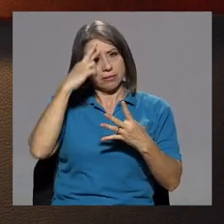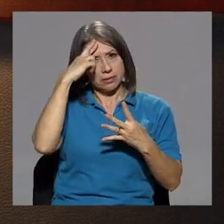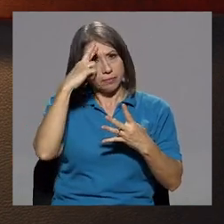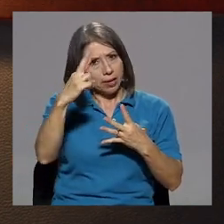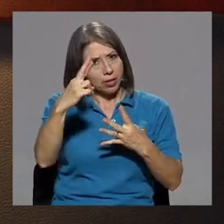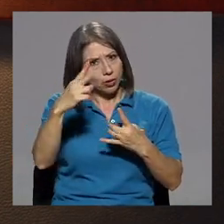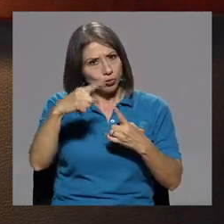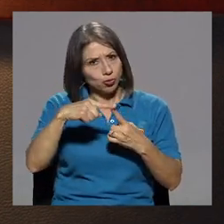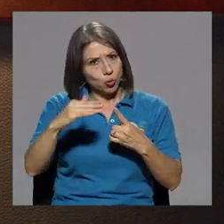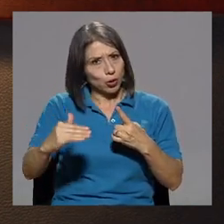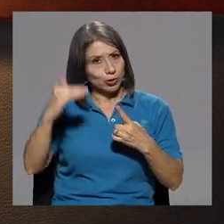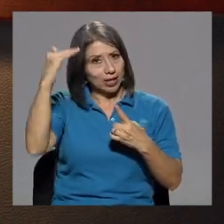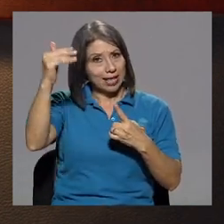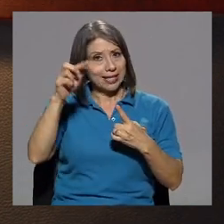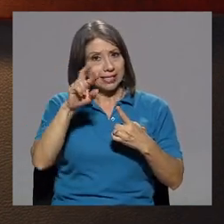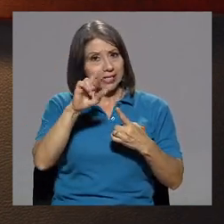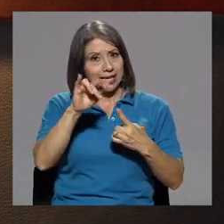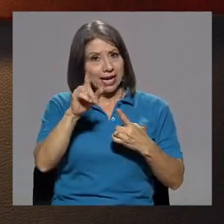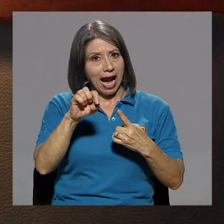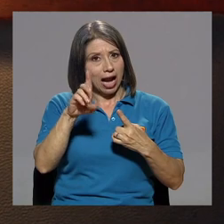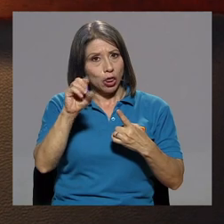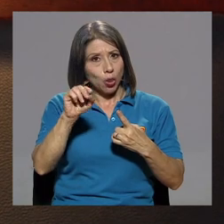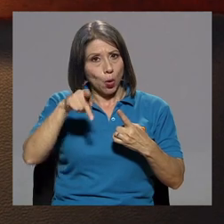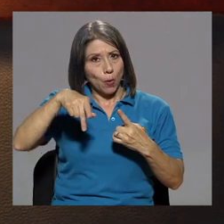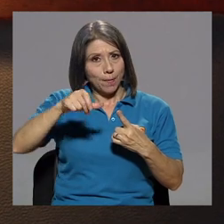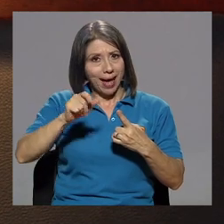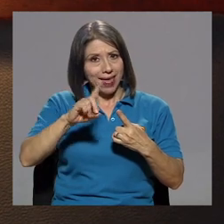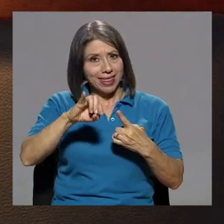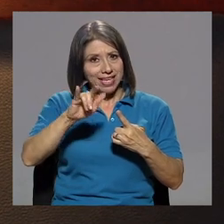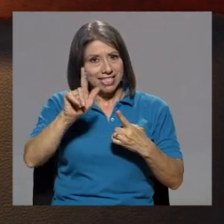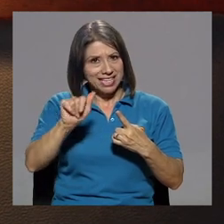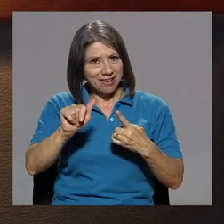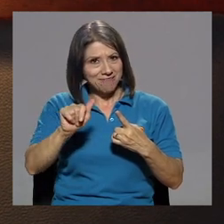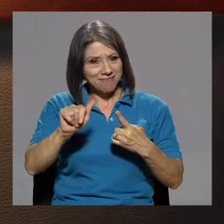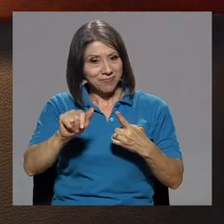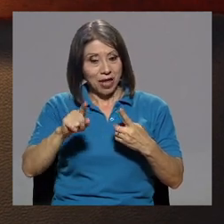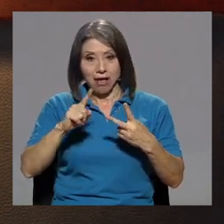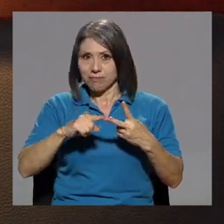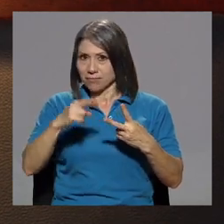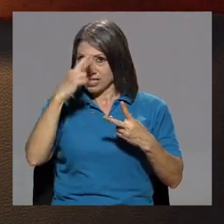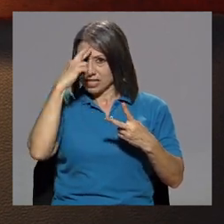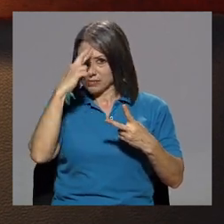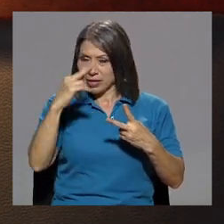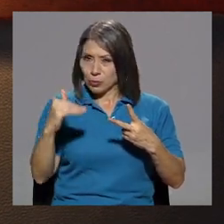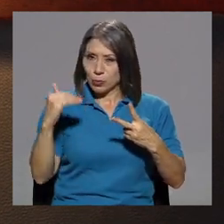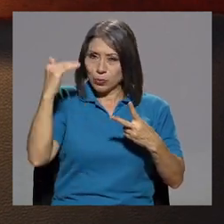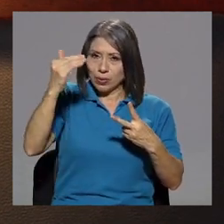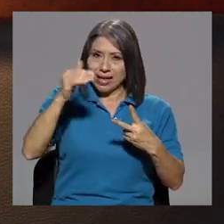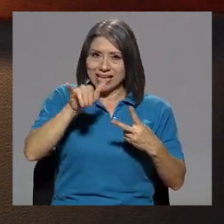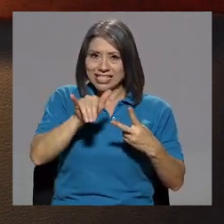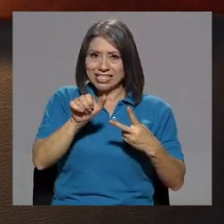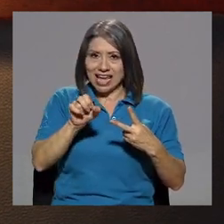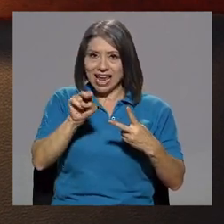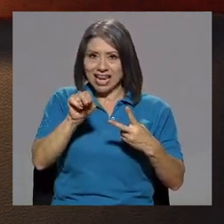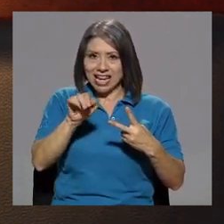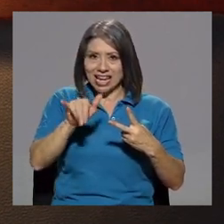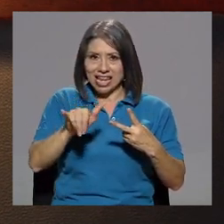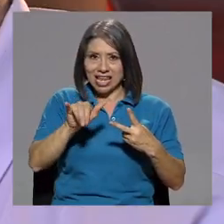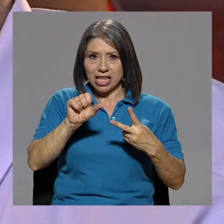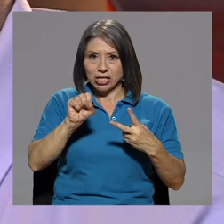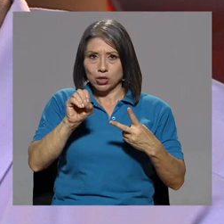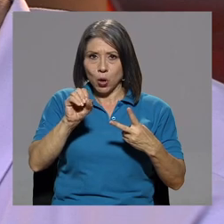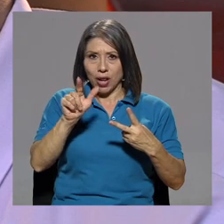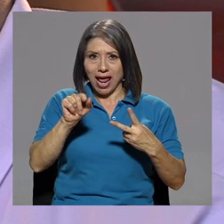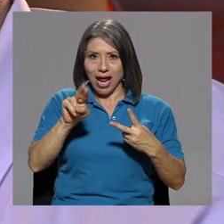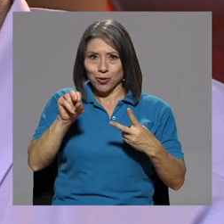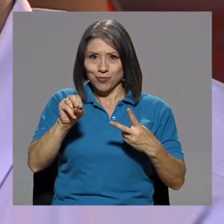respetos para Ricardo Padilla. Una de los grandes, mis respetos también para Jenny Solano, que todo el